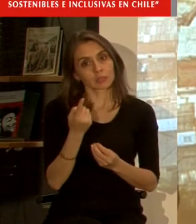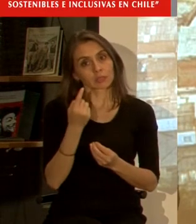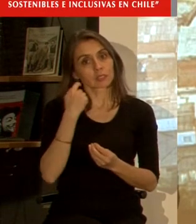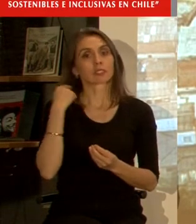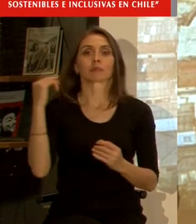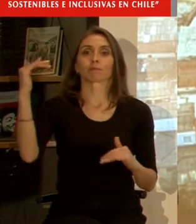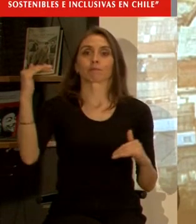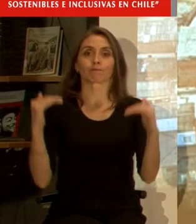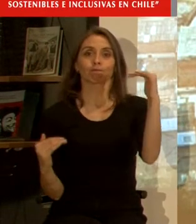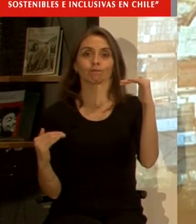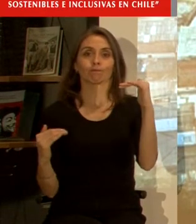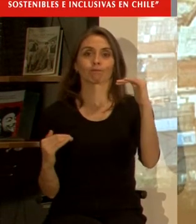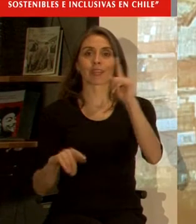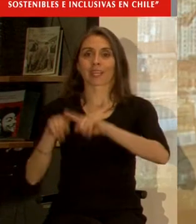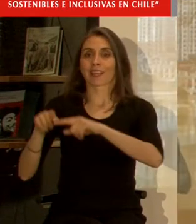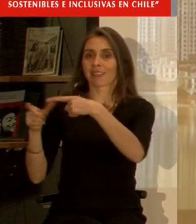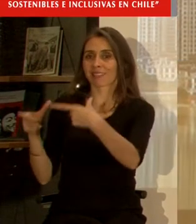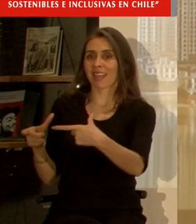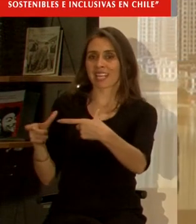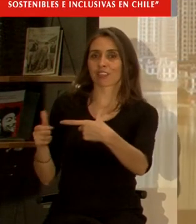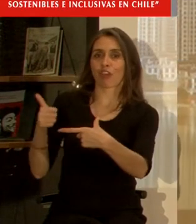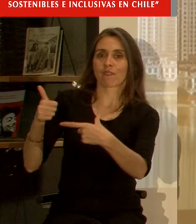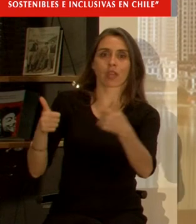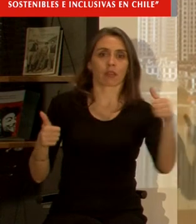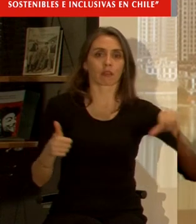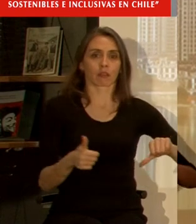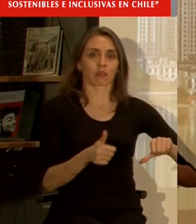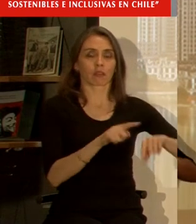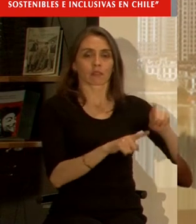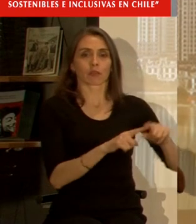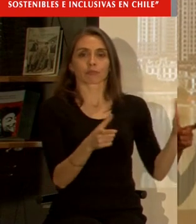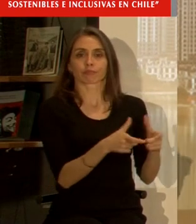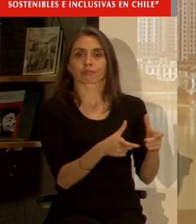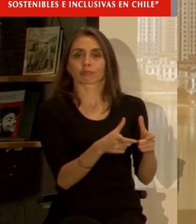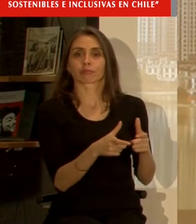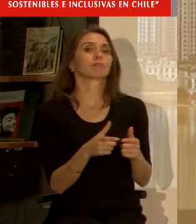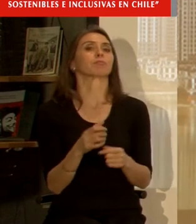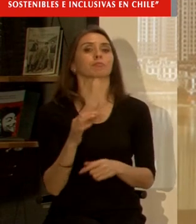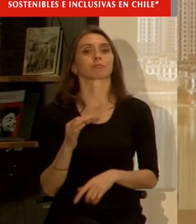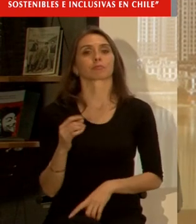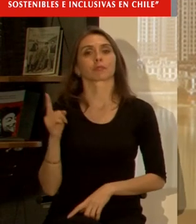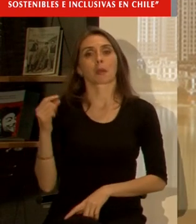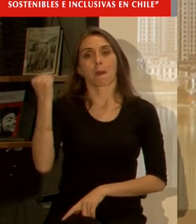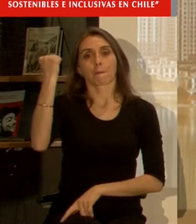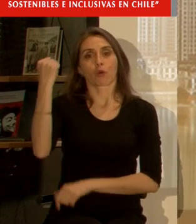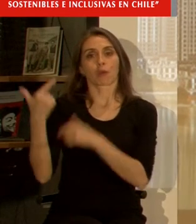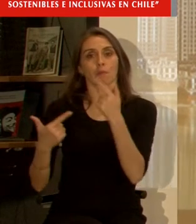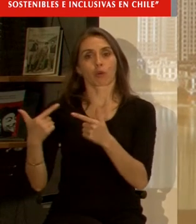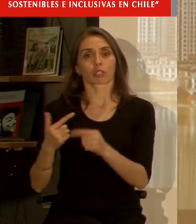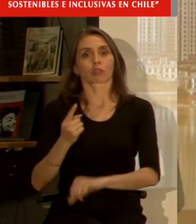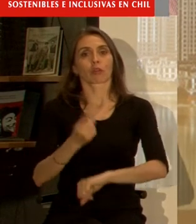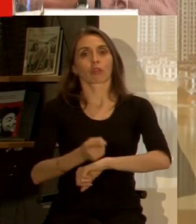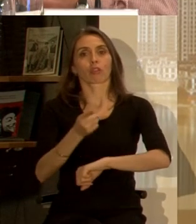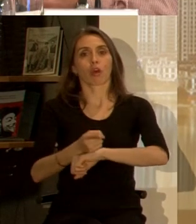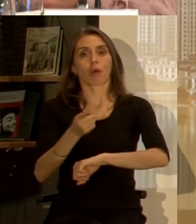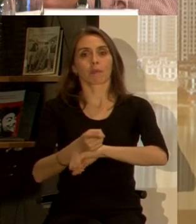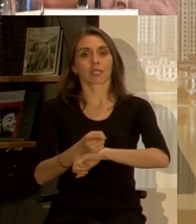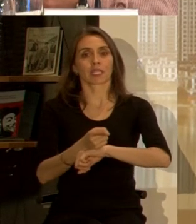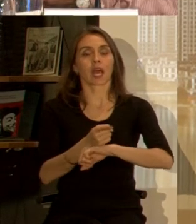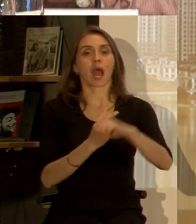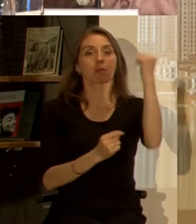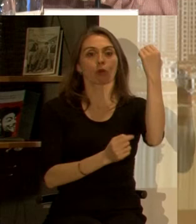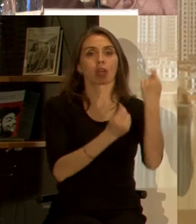desigualdades territoriales brutales o bien el poder político que logra dominar a tal punto el poder